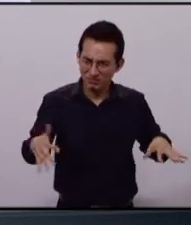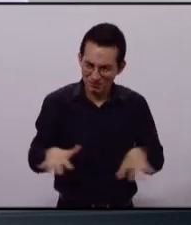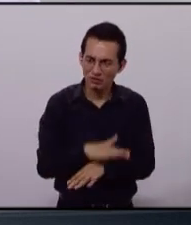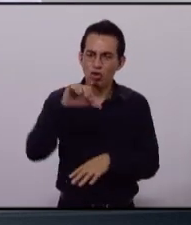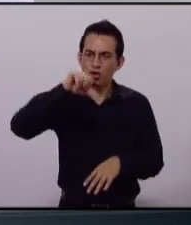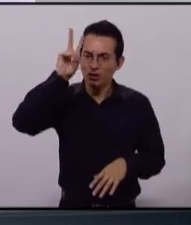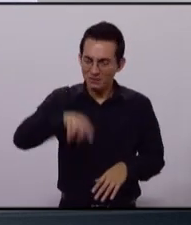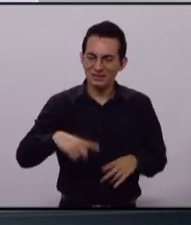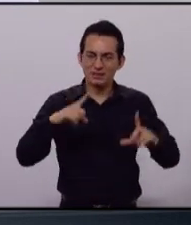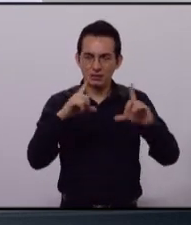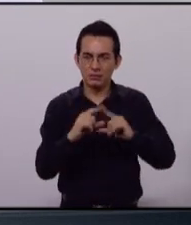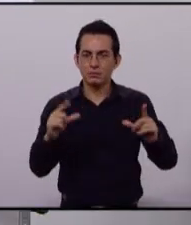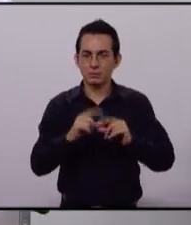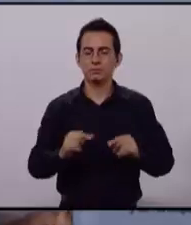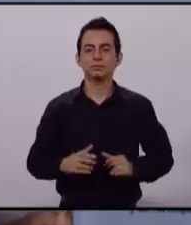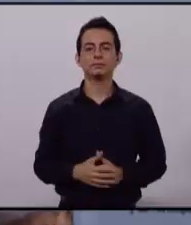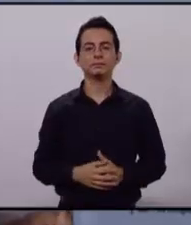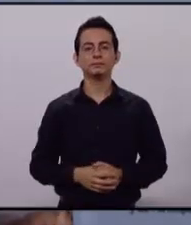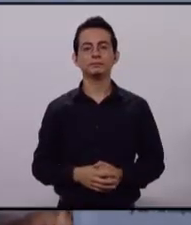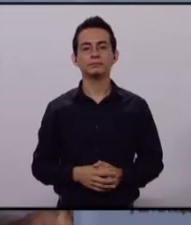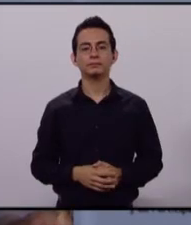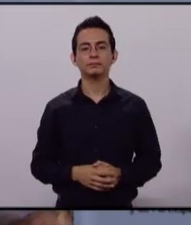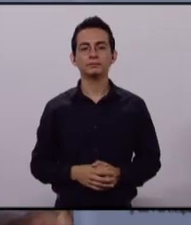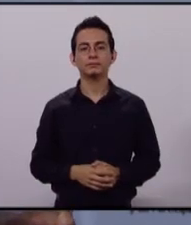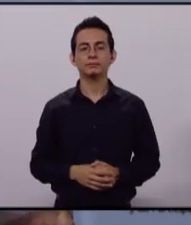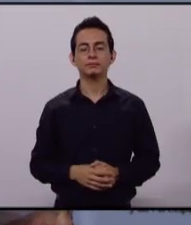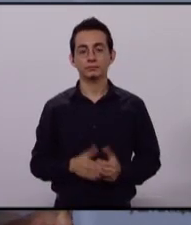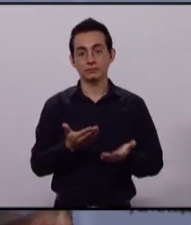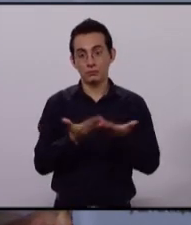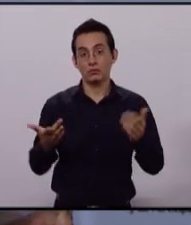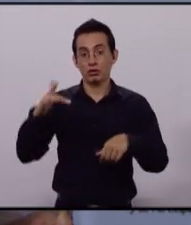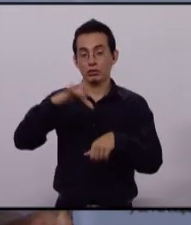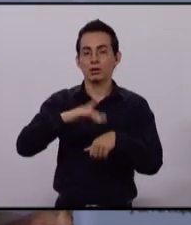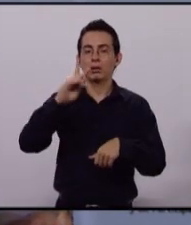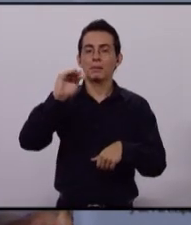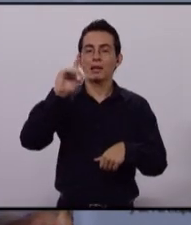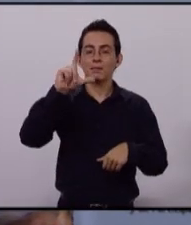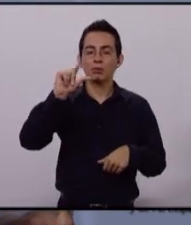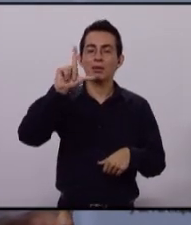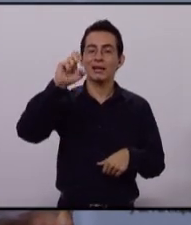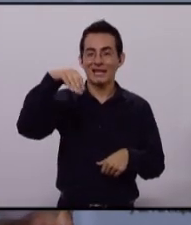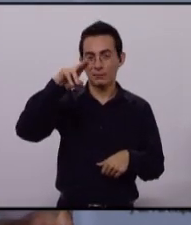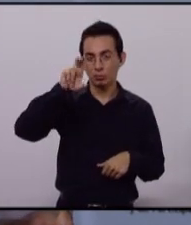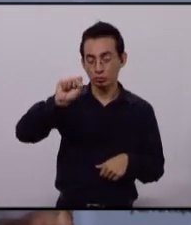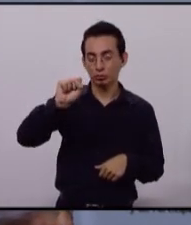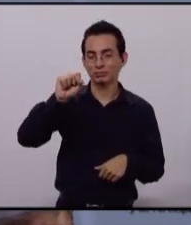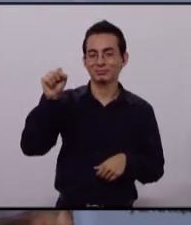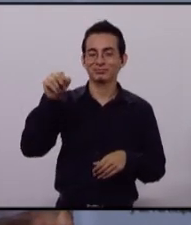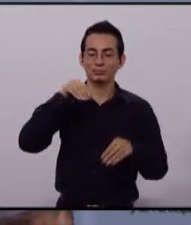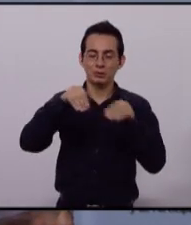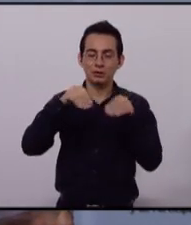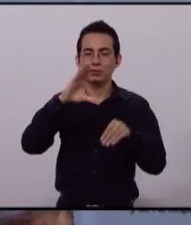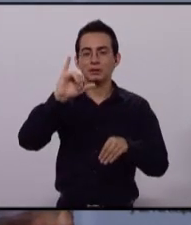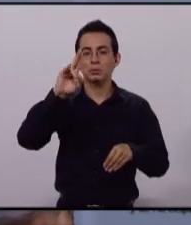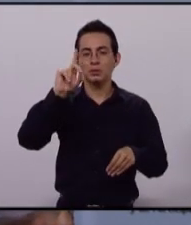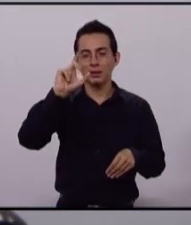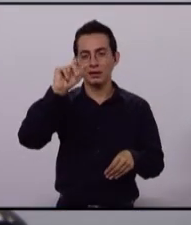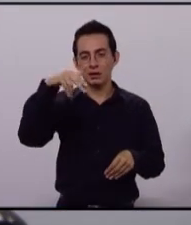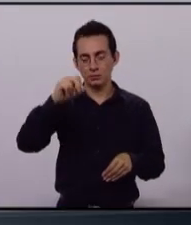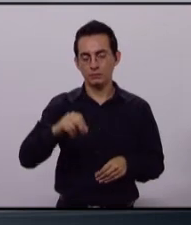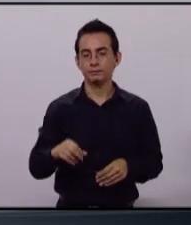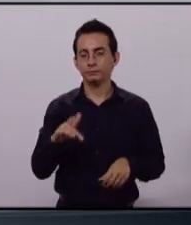a hacer contigo en Zapopan. Pablo Lemus, candidato de Movimiento Ciudadano, su turno para conclusiones.